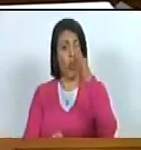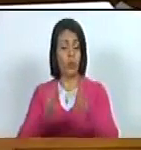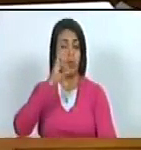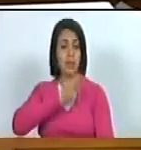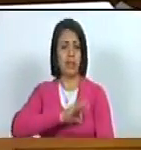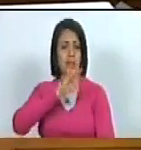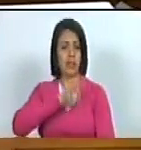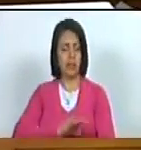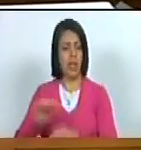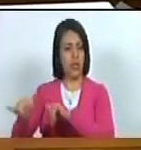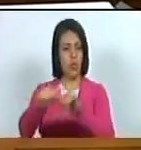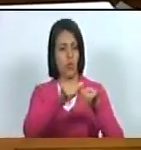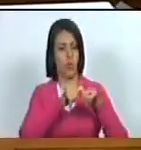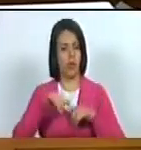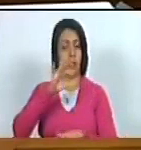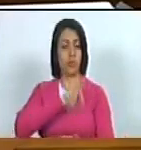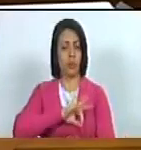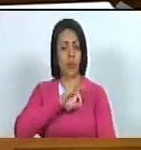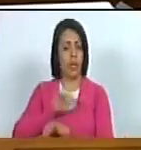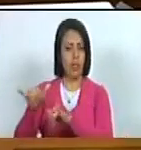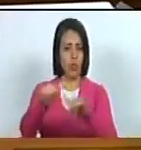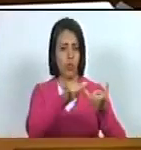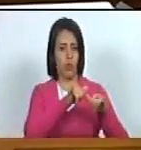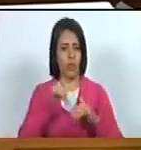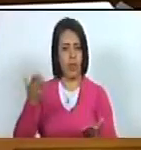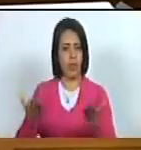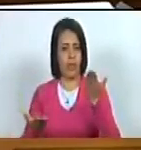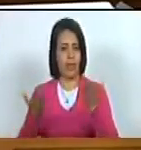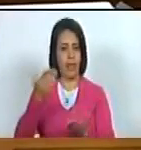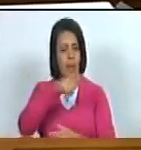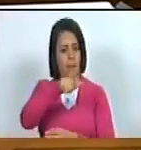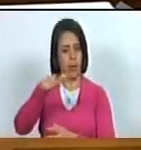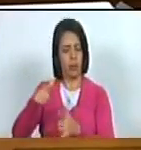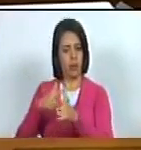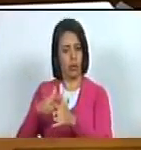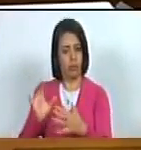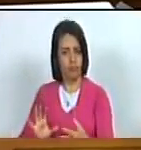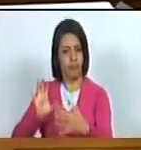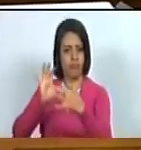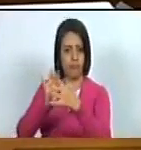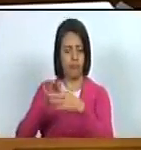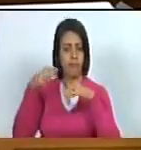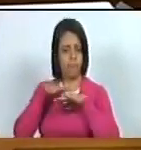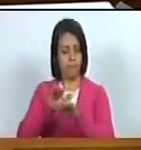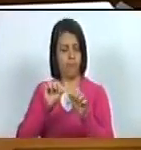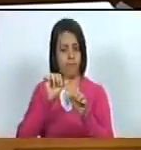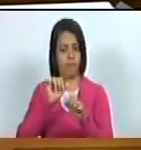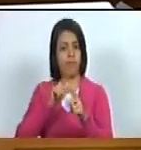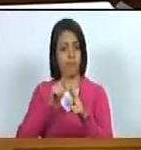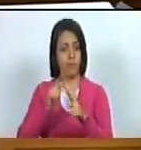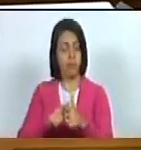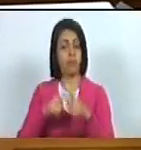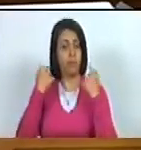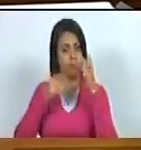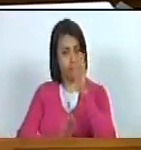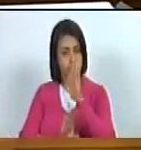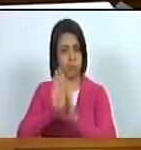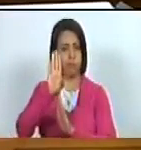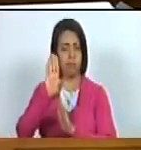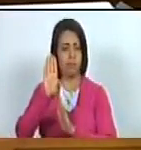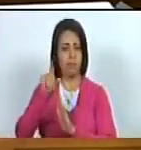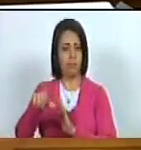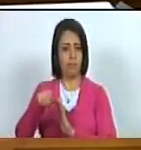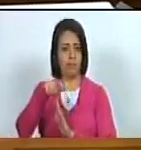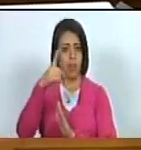social igualdad social igualdad y equidad de género solidaridad intangibilidad y progresividad